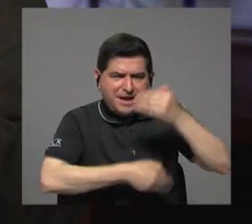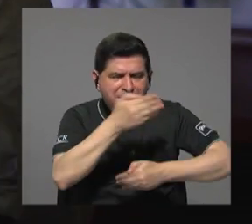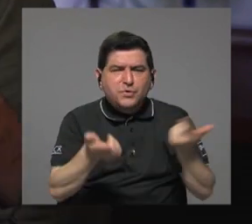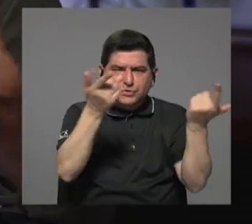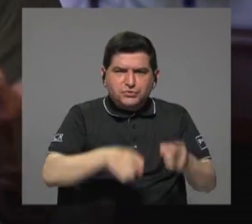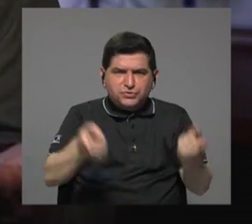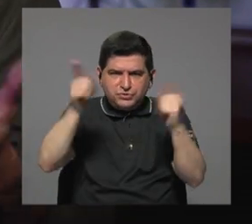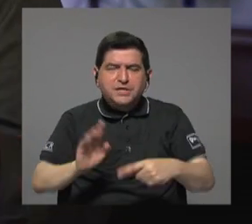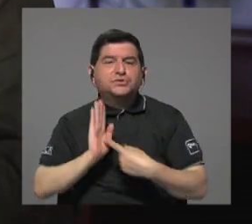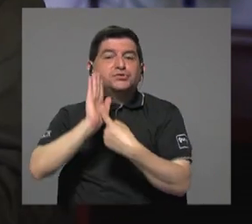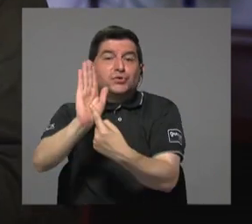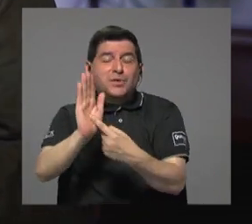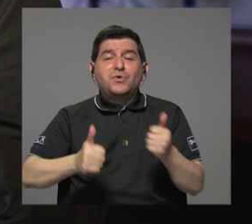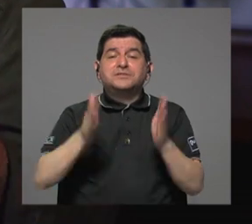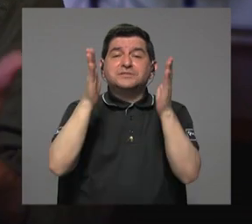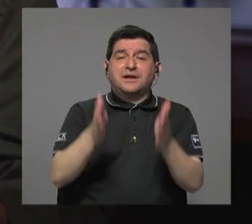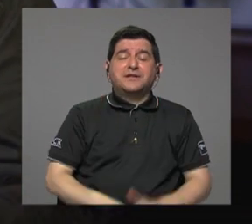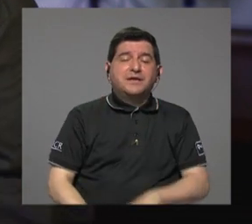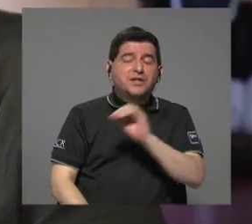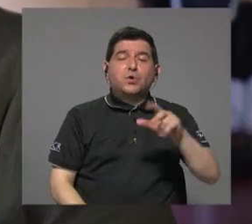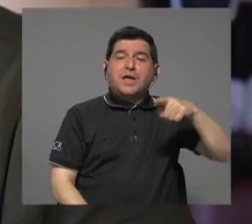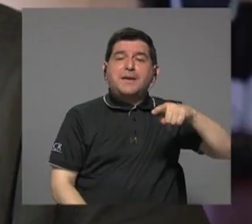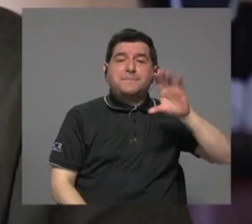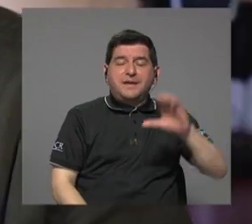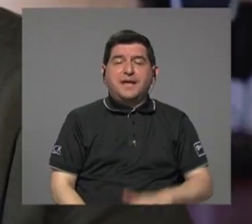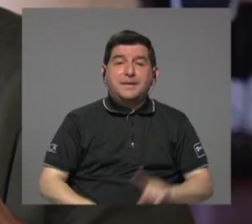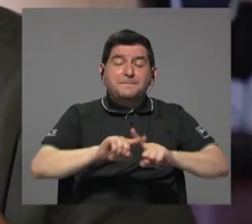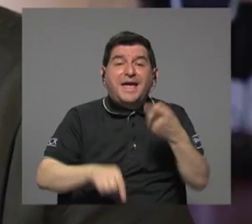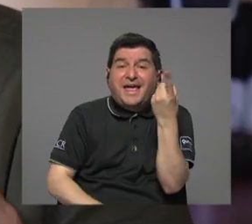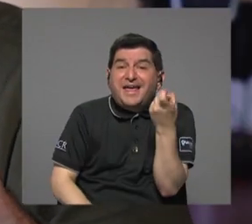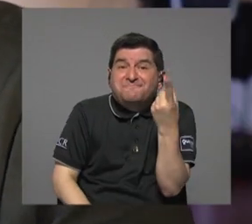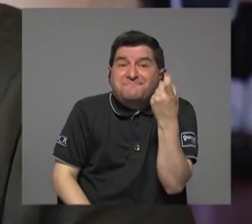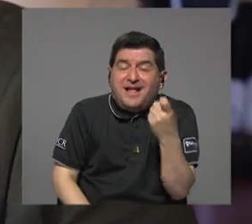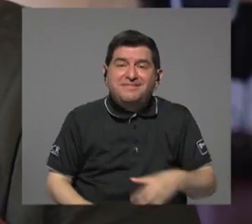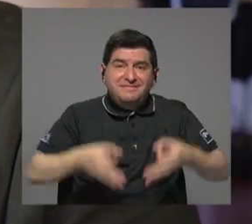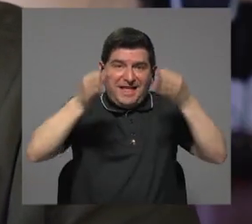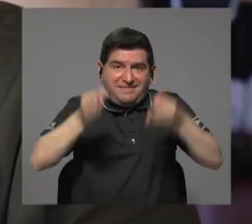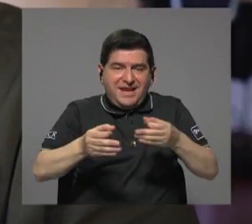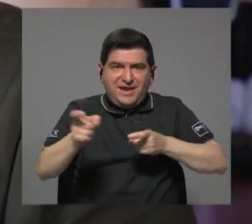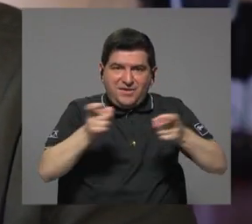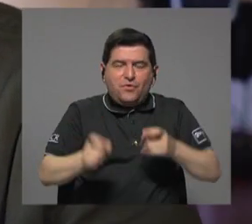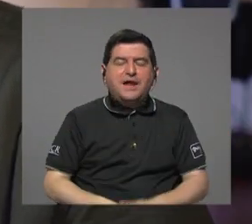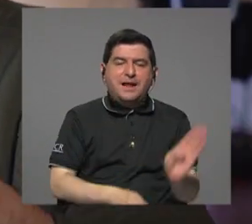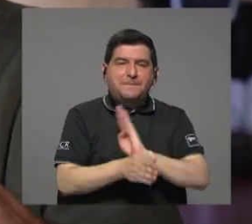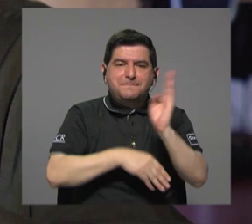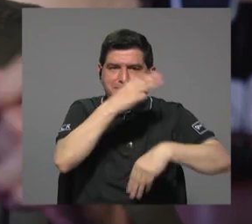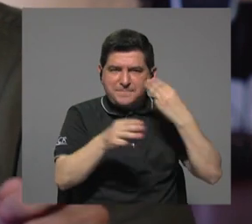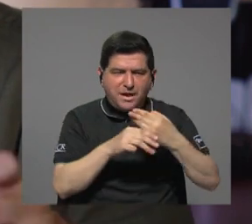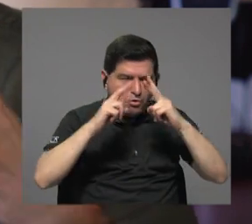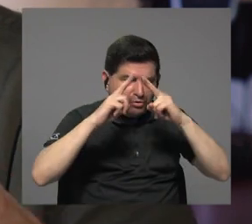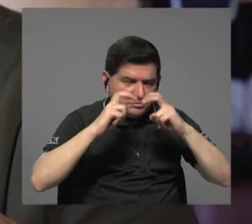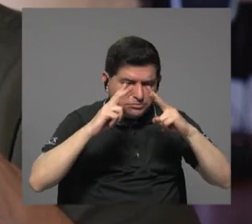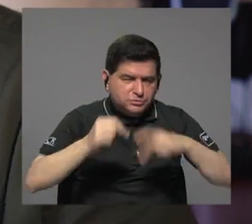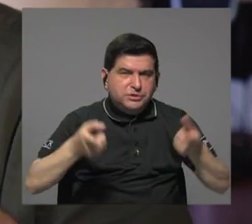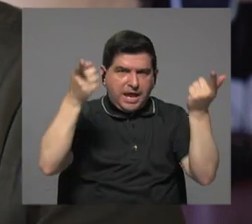hechos que nos quieren presentar el candidato y Pilar Cisneros. Lo que omiten es que un tribunal administrativo del Banco Mundial revisó